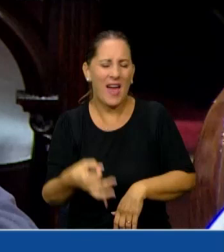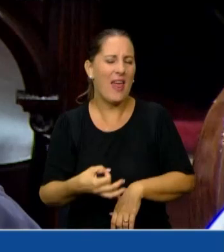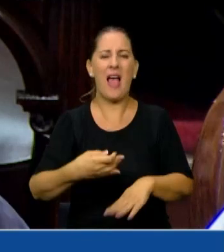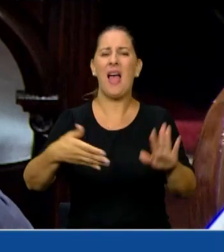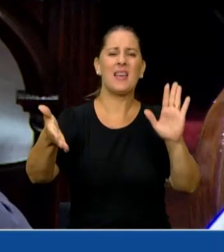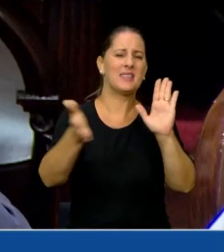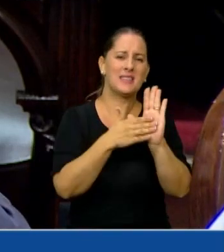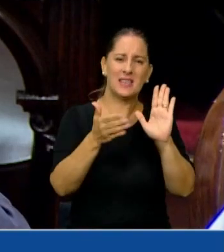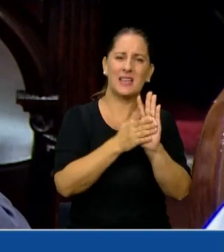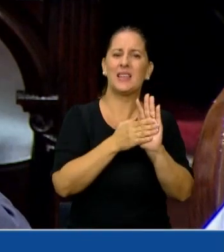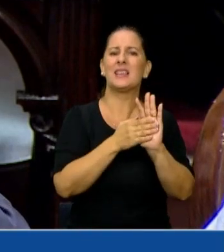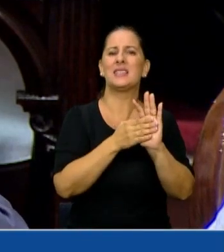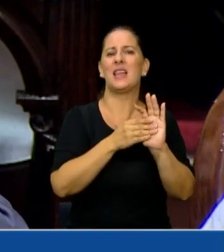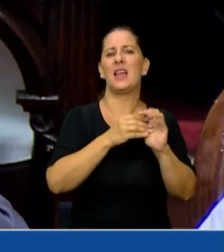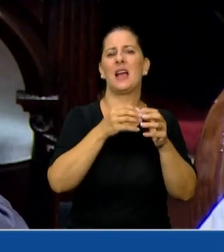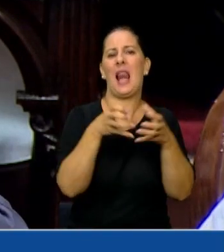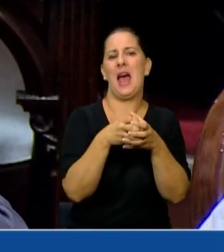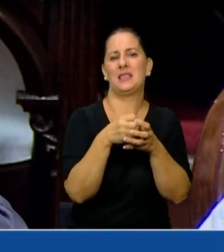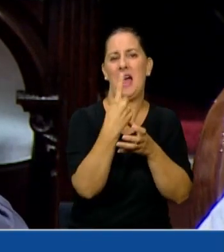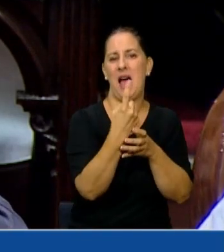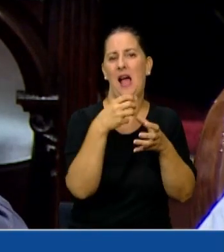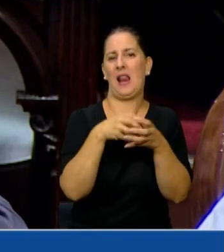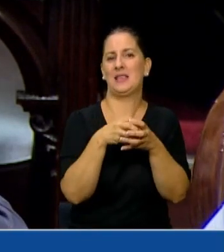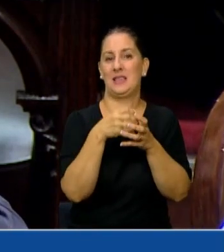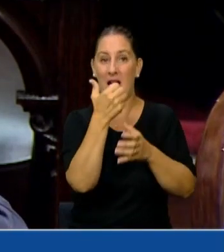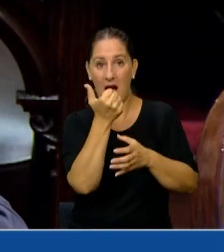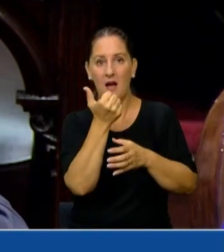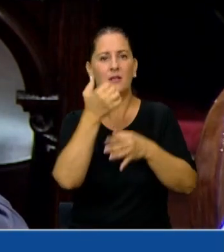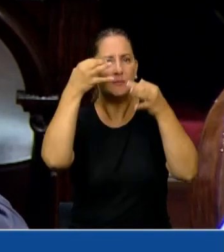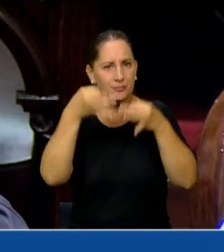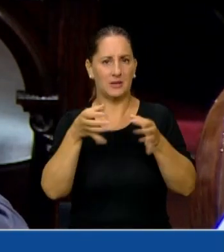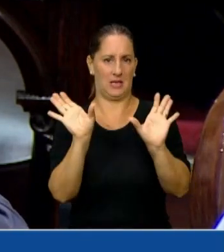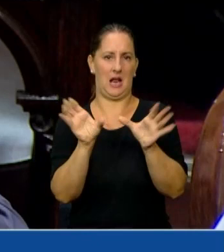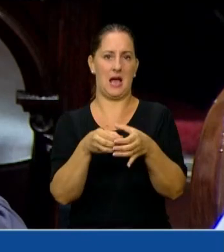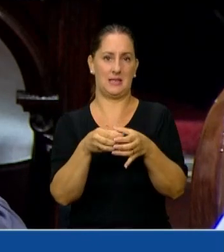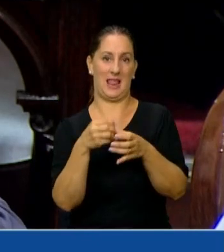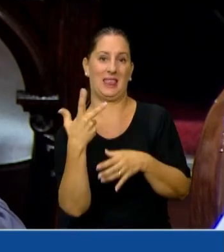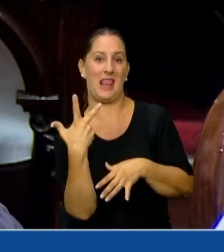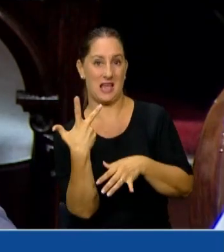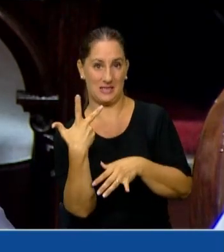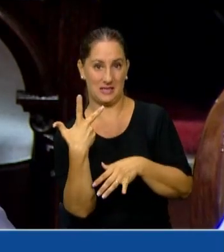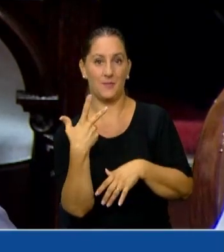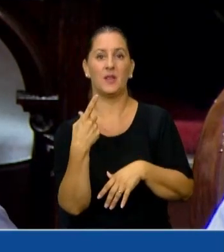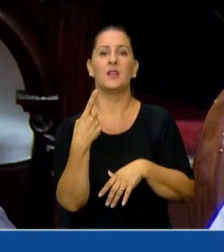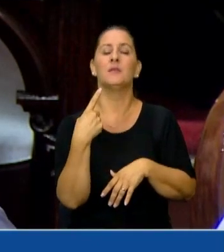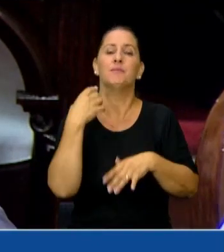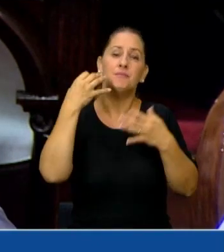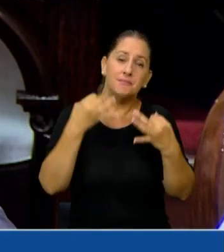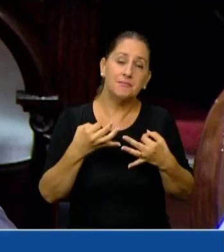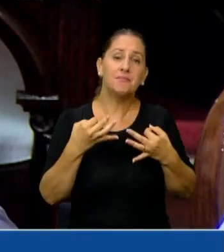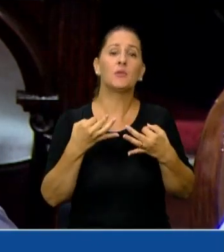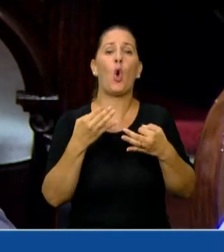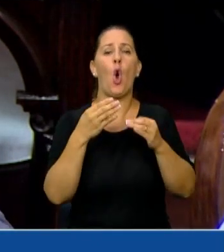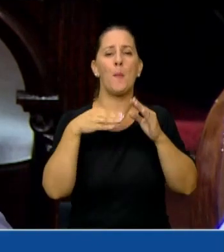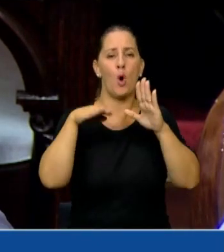clase A o clase 1, sino que hay evidencia clase 3. O lo que sería en